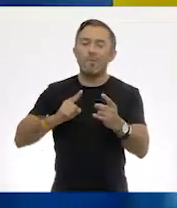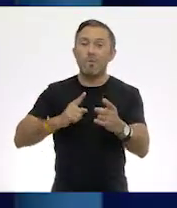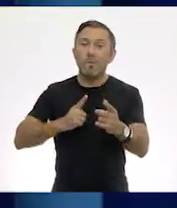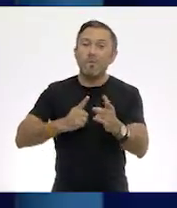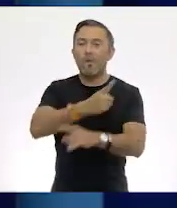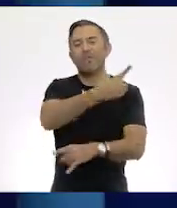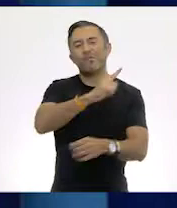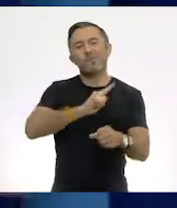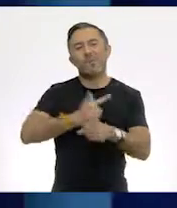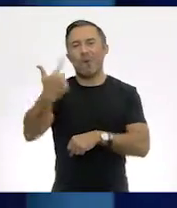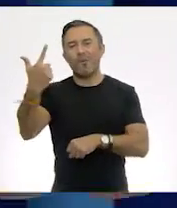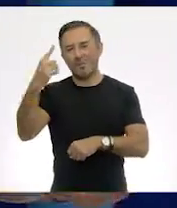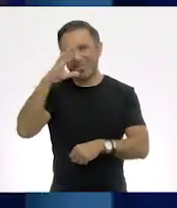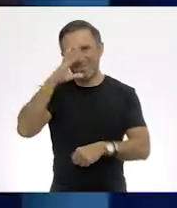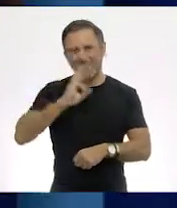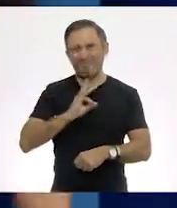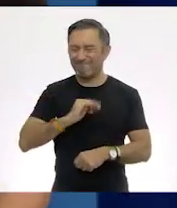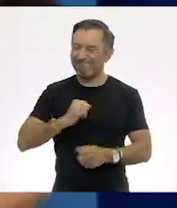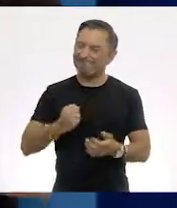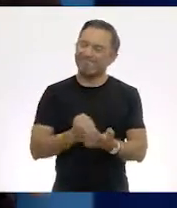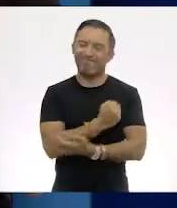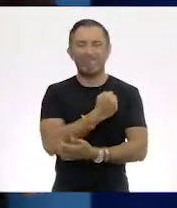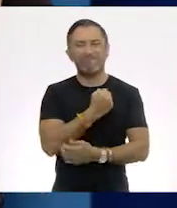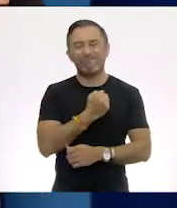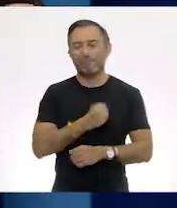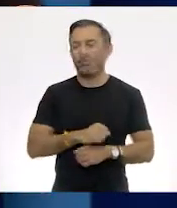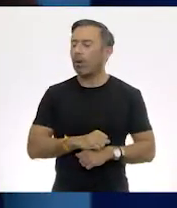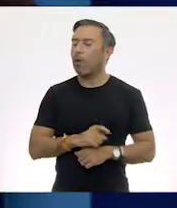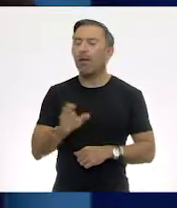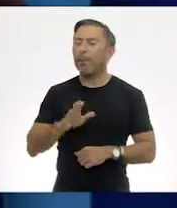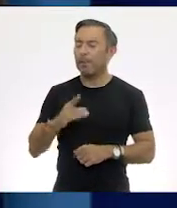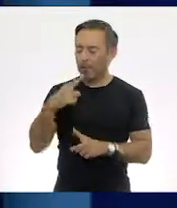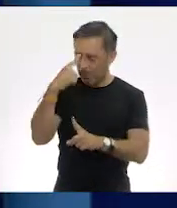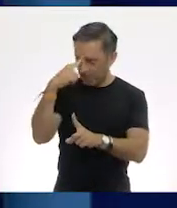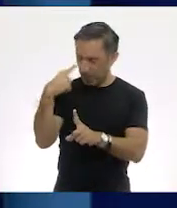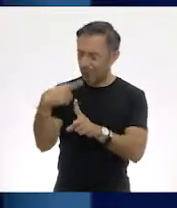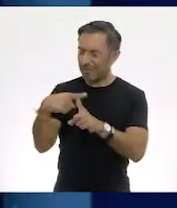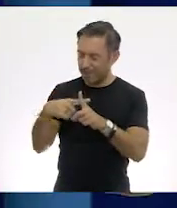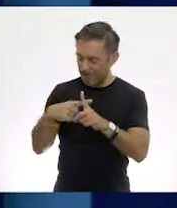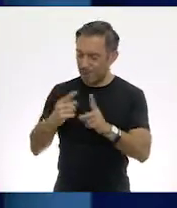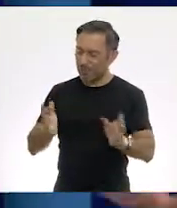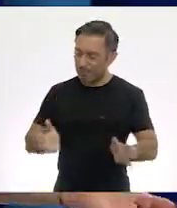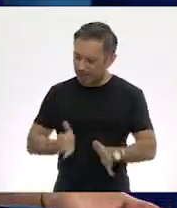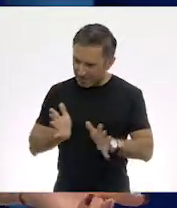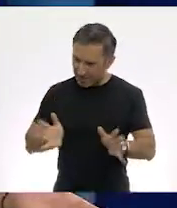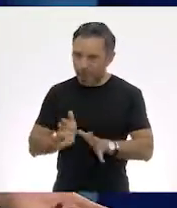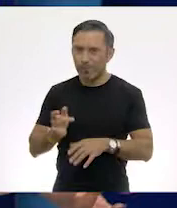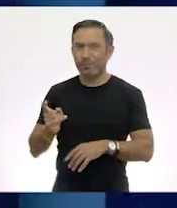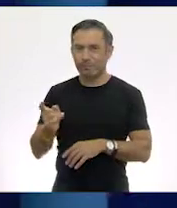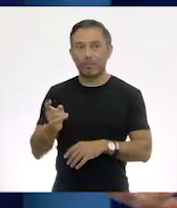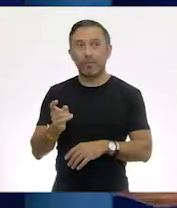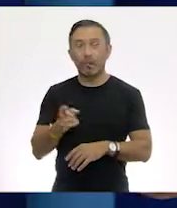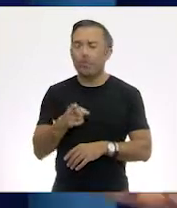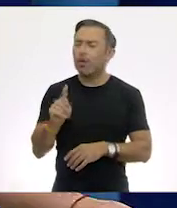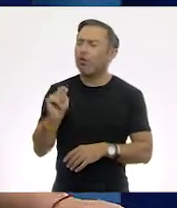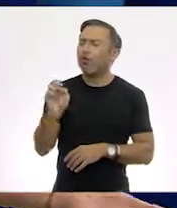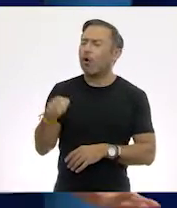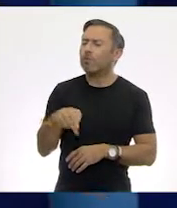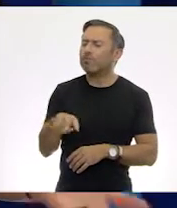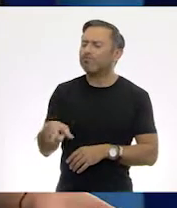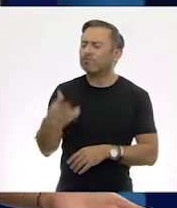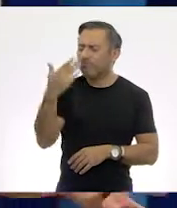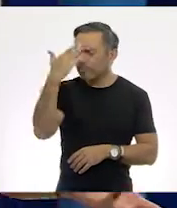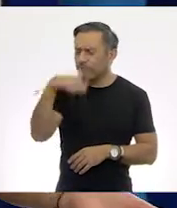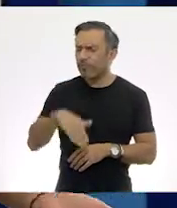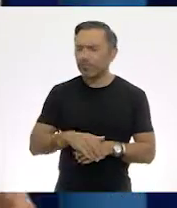¡Ánimo! Aunque quedan unas cuantas para que te repongas. Pero espera, Ton. ¿Tú sabes cuántos